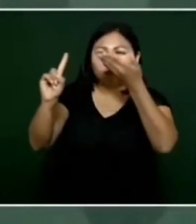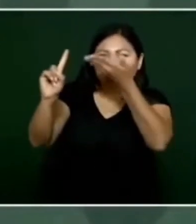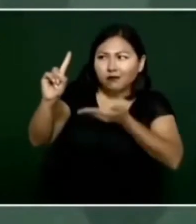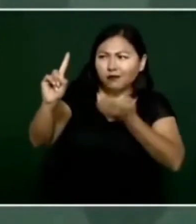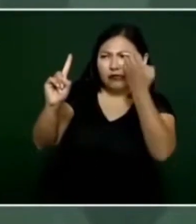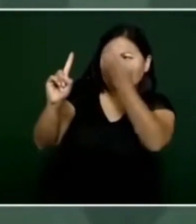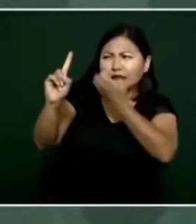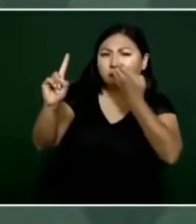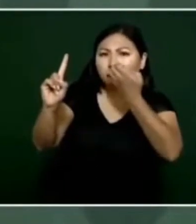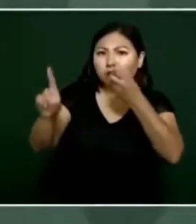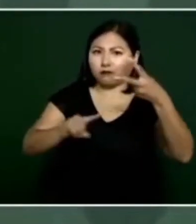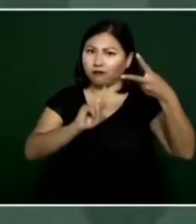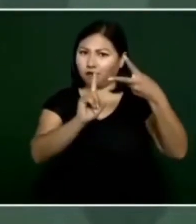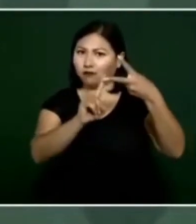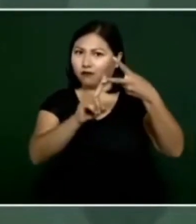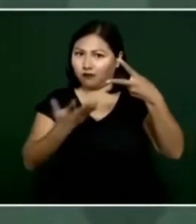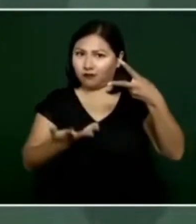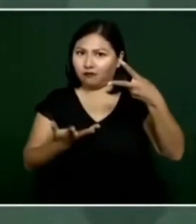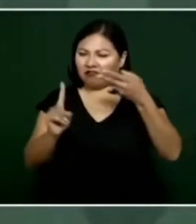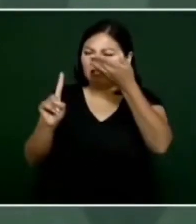eso es lo segundo, quién es,